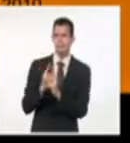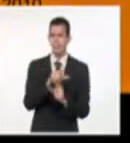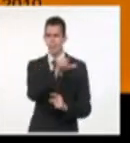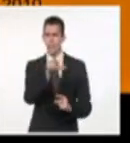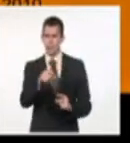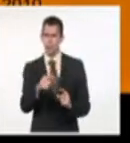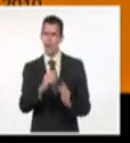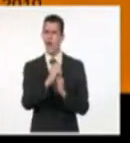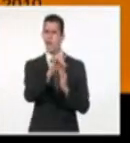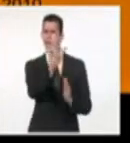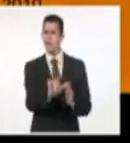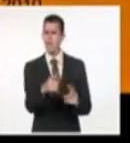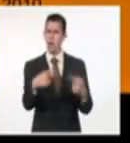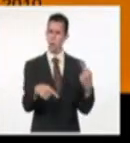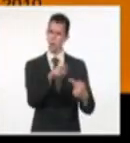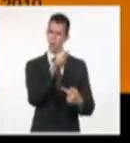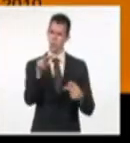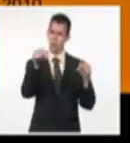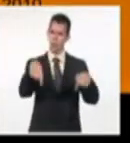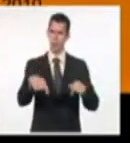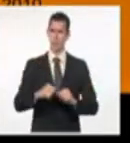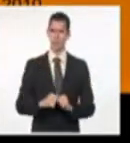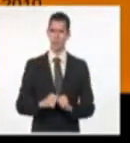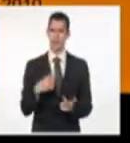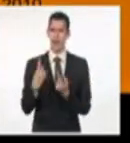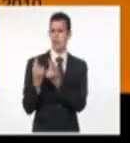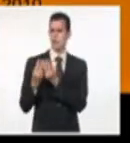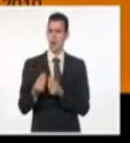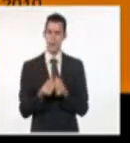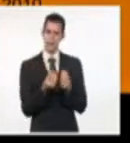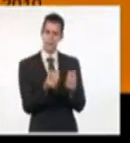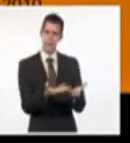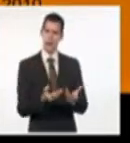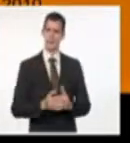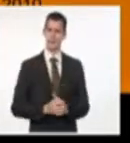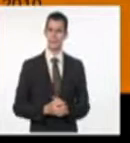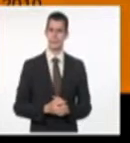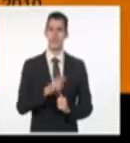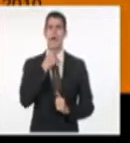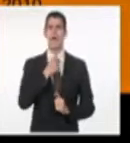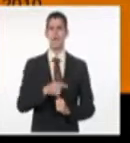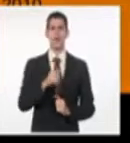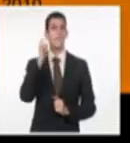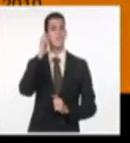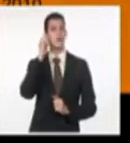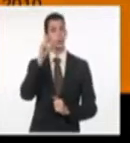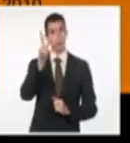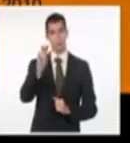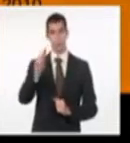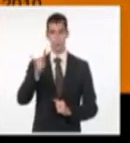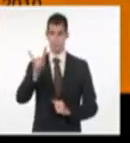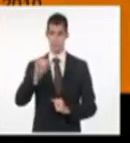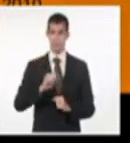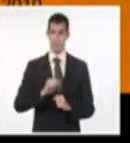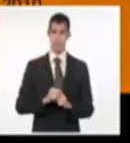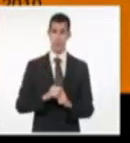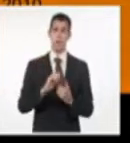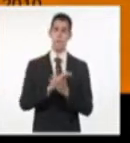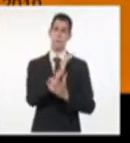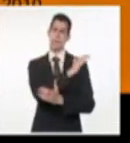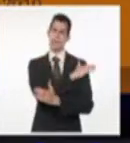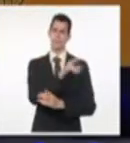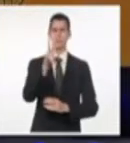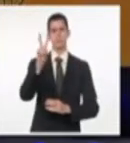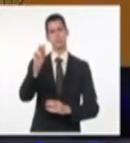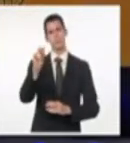medios técnicos. ¿Cuándo ha estado en Cuba Micaela Hierro Dori? En febrero del año 2009, en marzo del 2010 y en enero del año